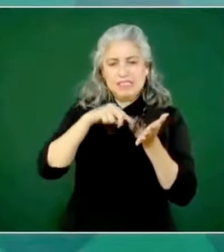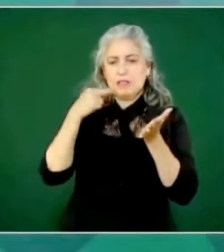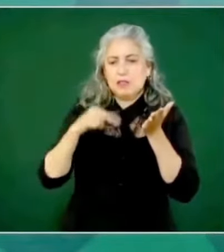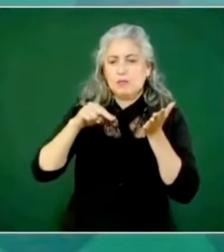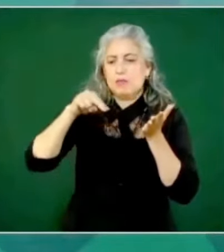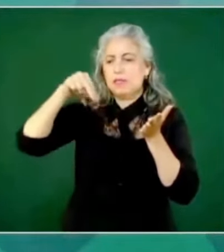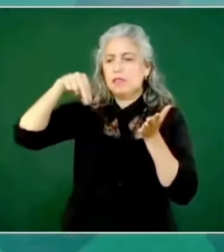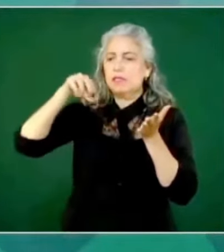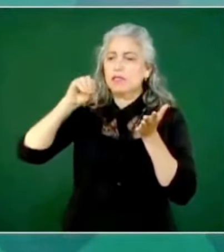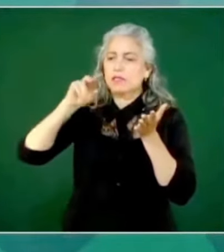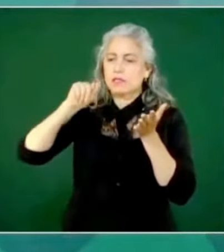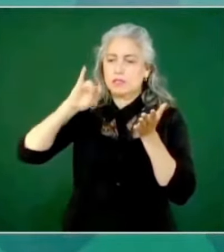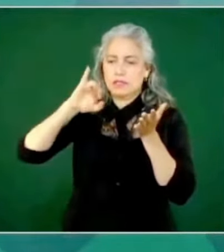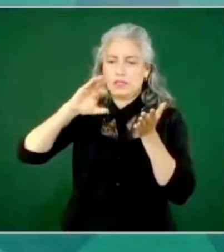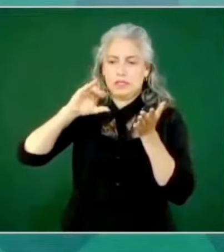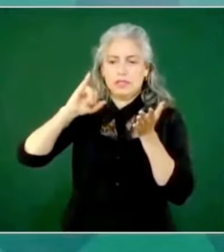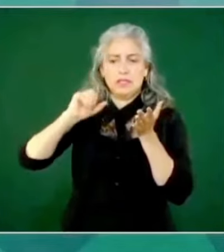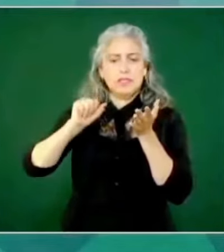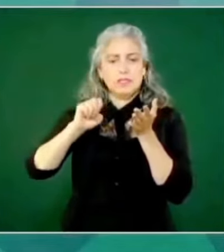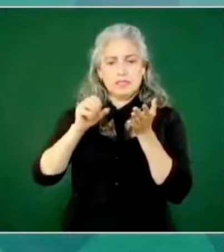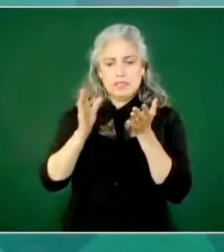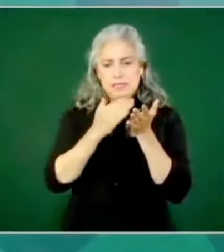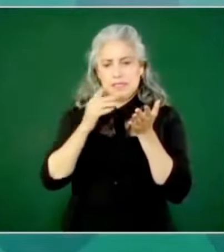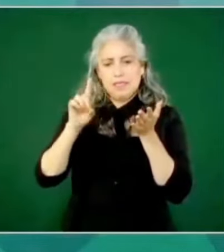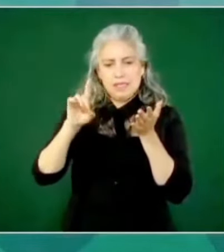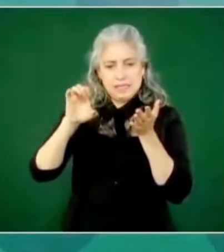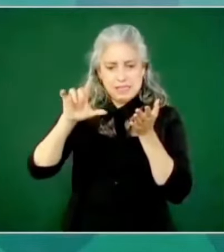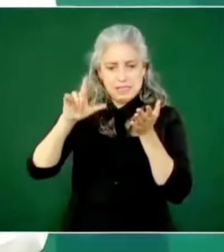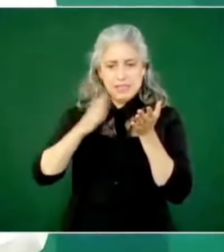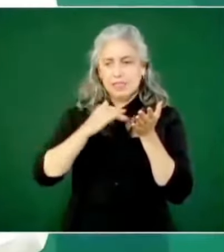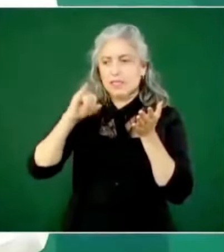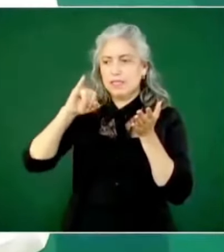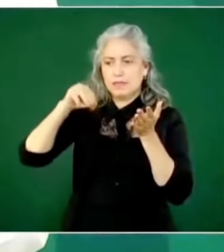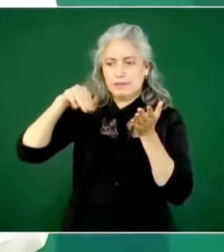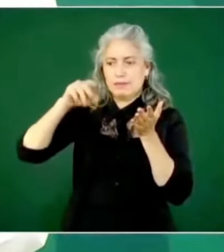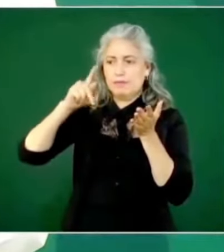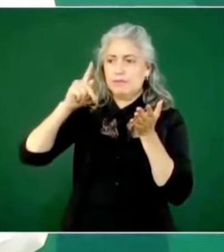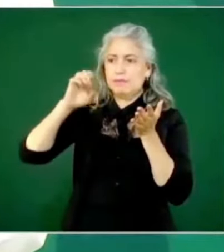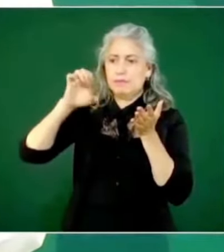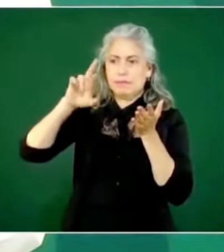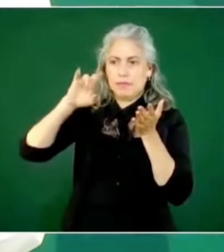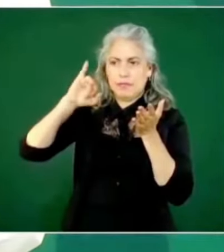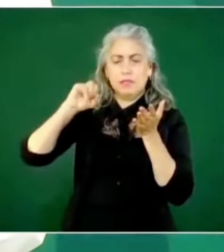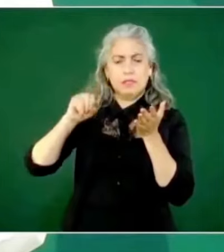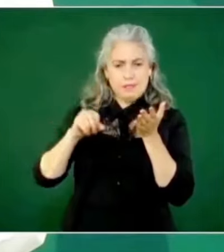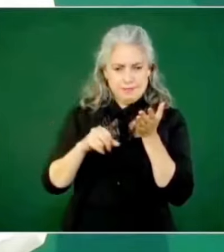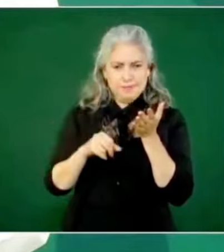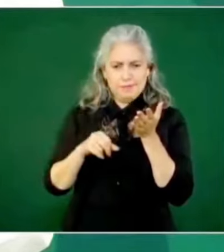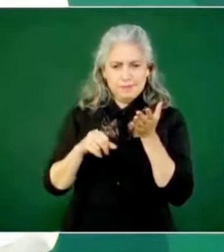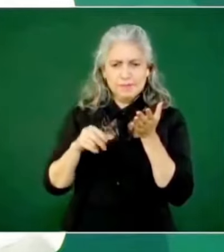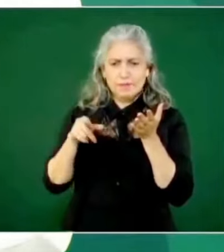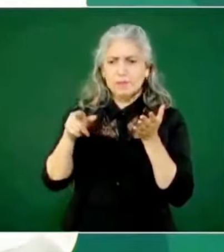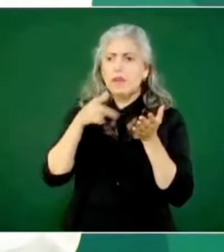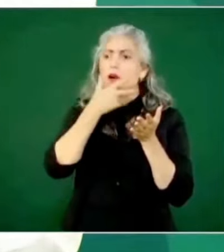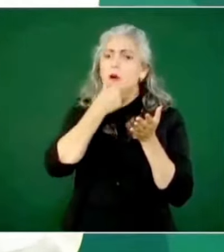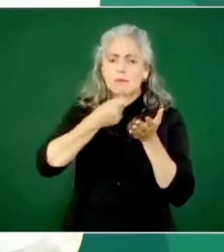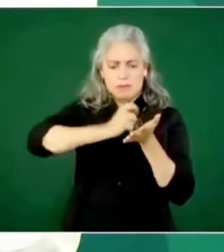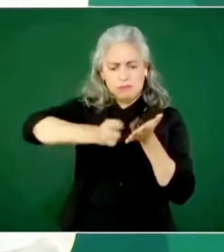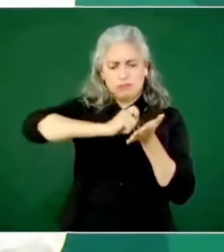Fernando del Paso es, sin duda, como Rulfo,